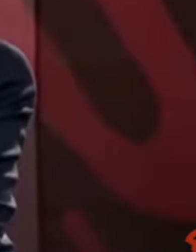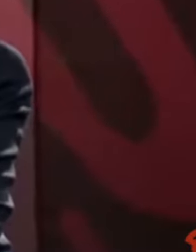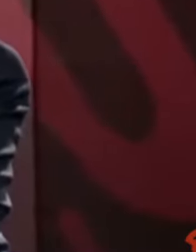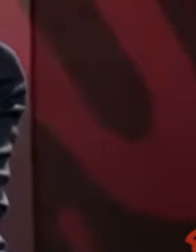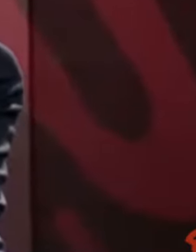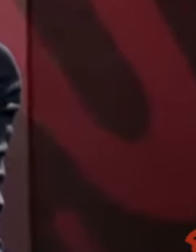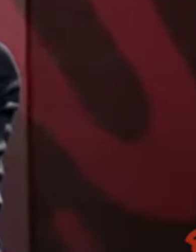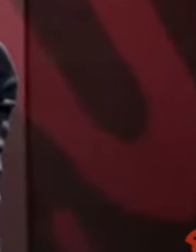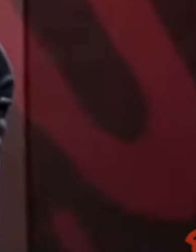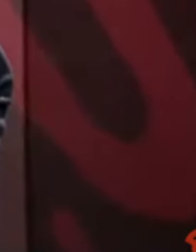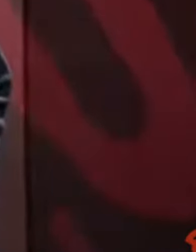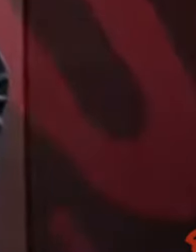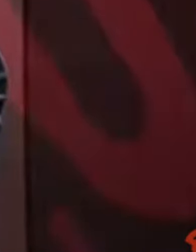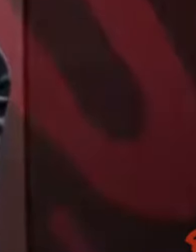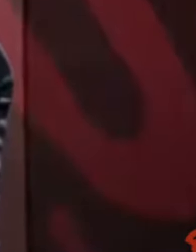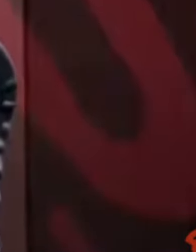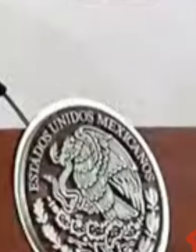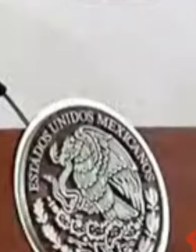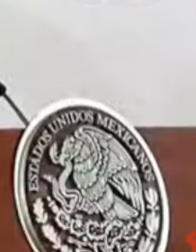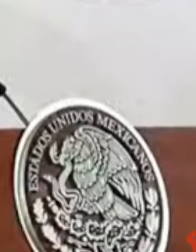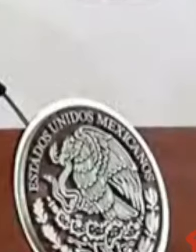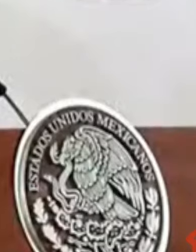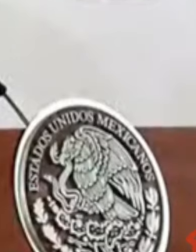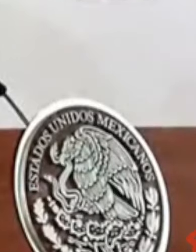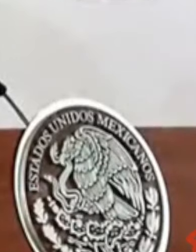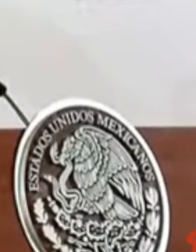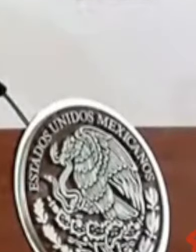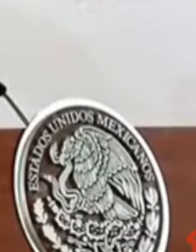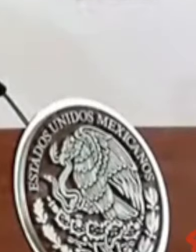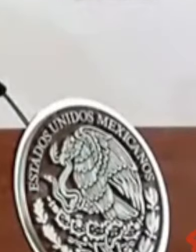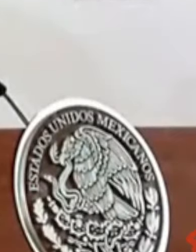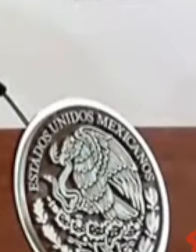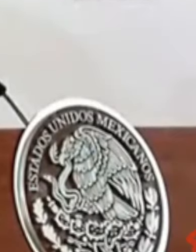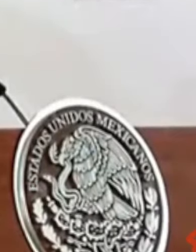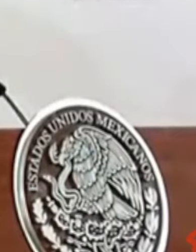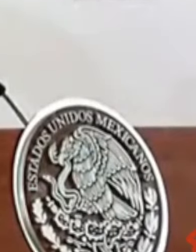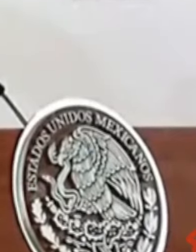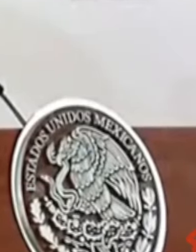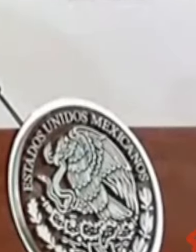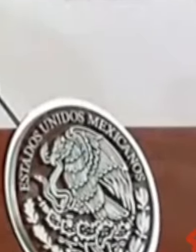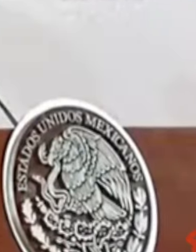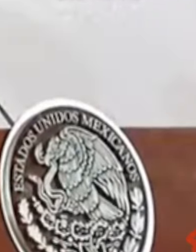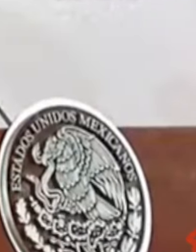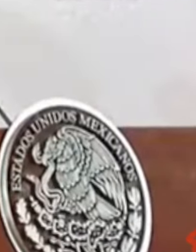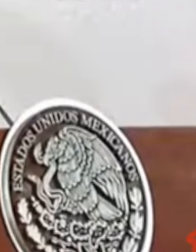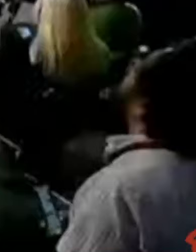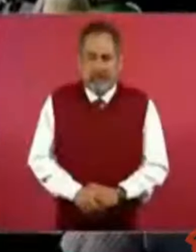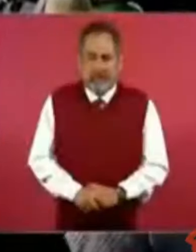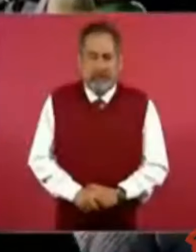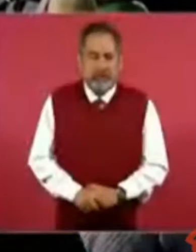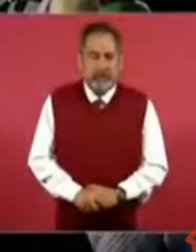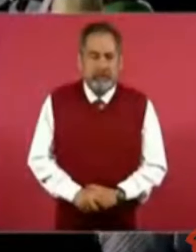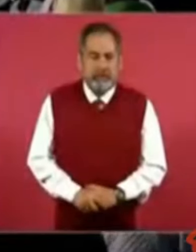Al presidente de México se le respeta y no es Andrés Manuel,